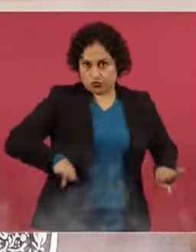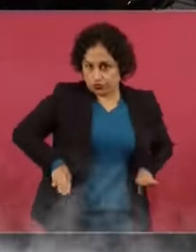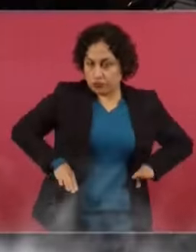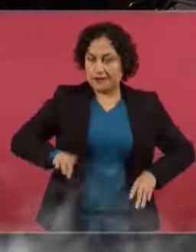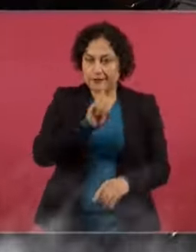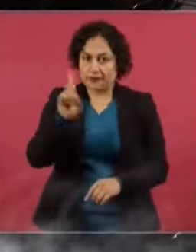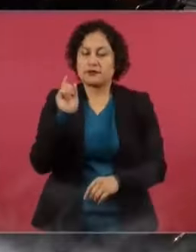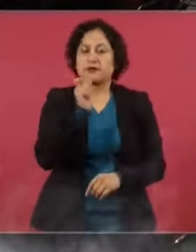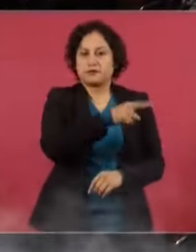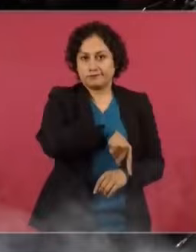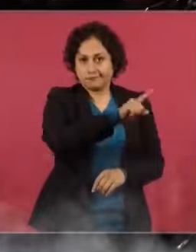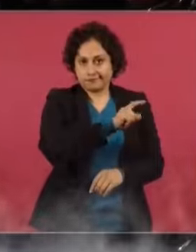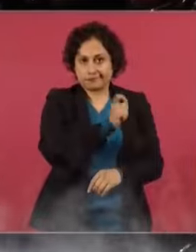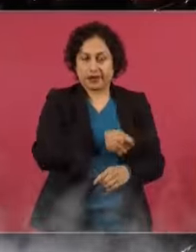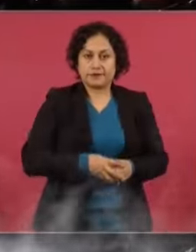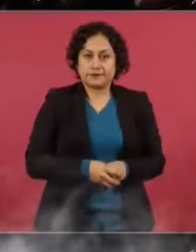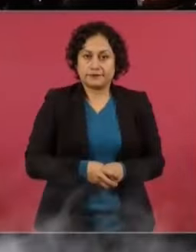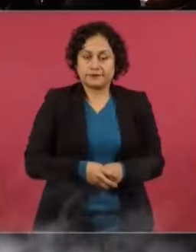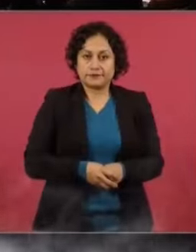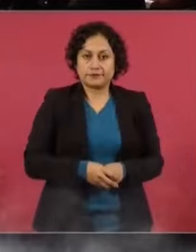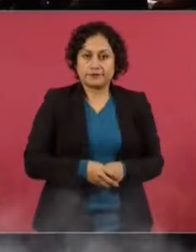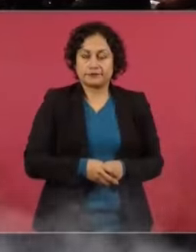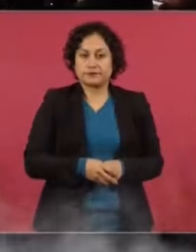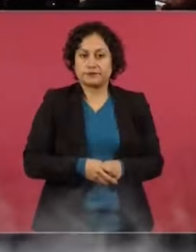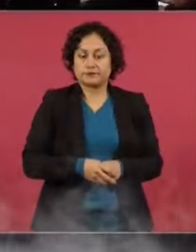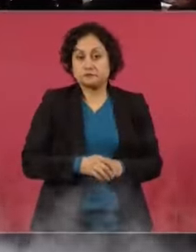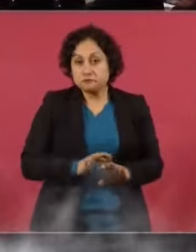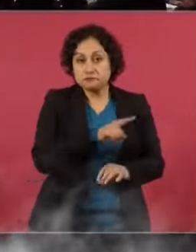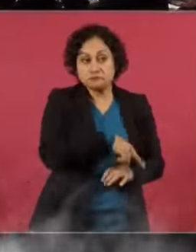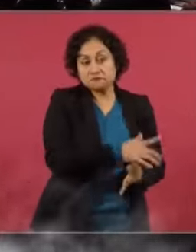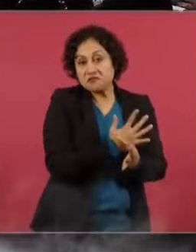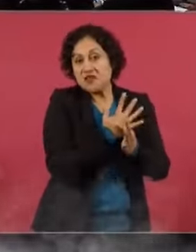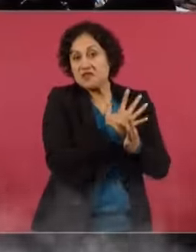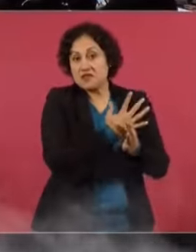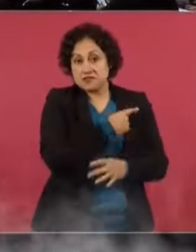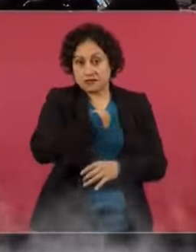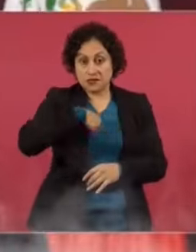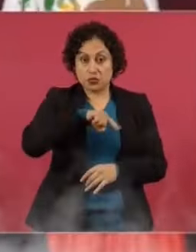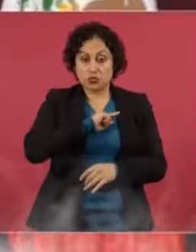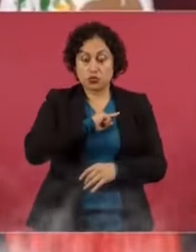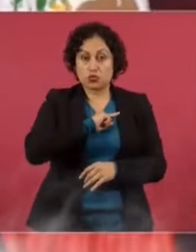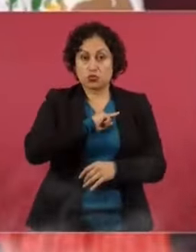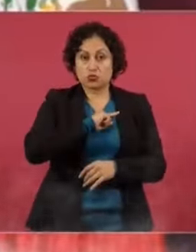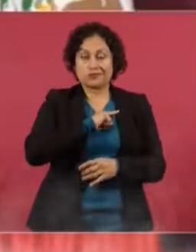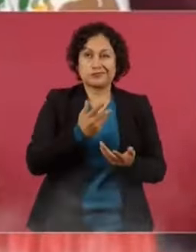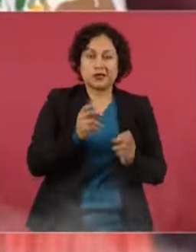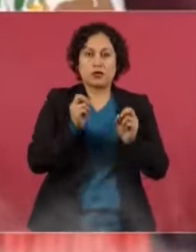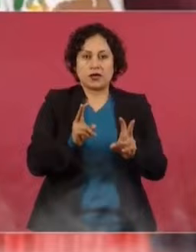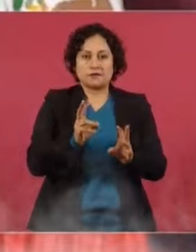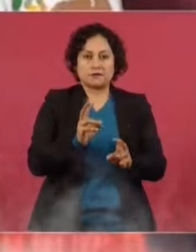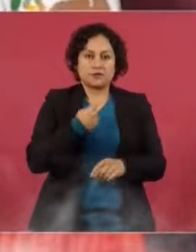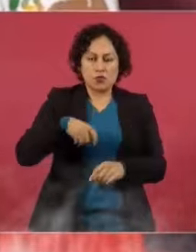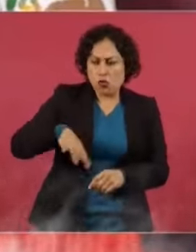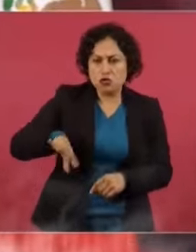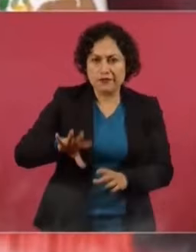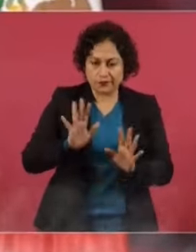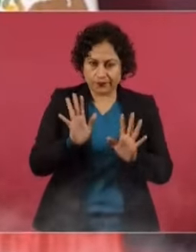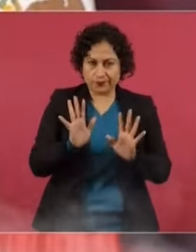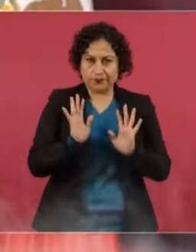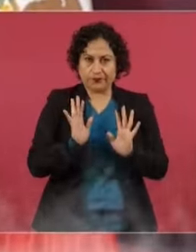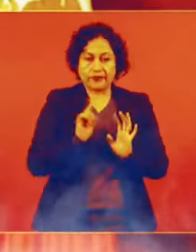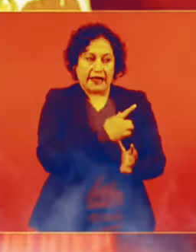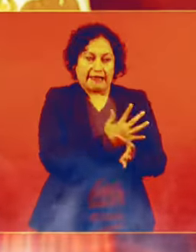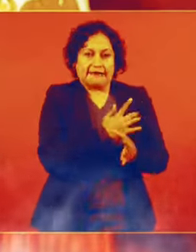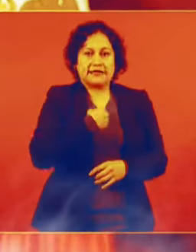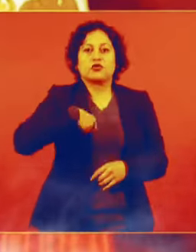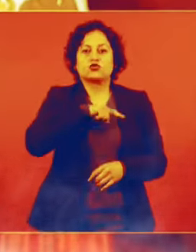primero, sostenían de que nosotros estábamos, bueno, no buscando, primero, que no nos